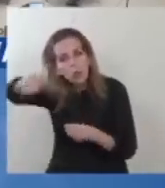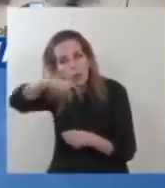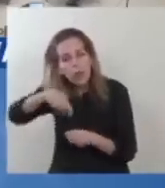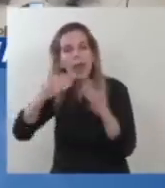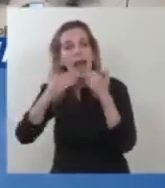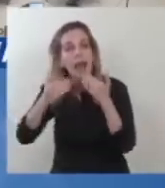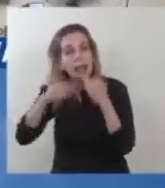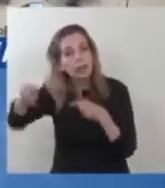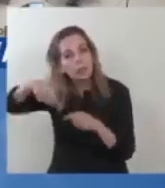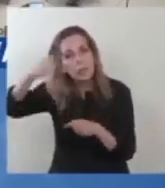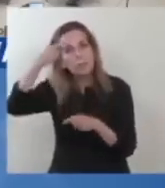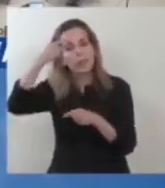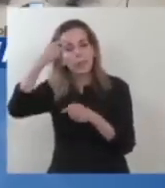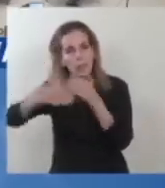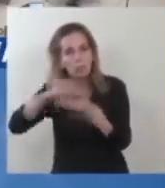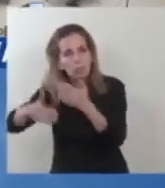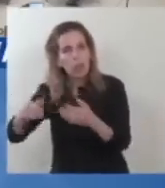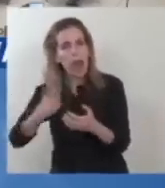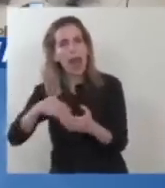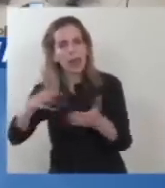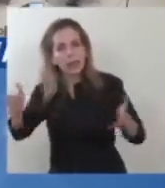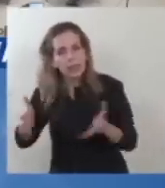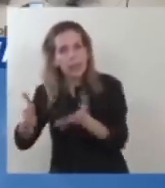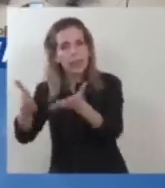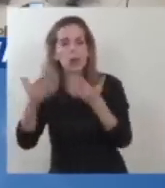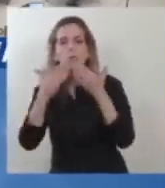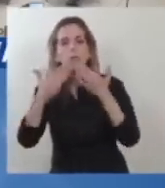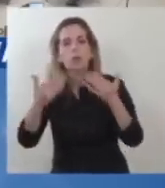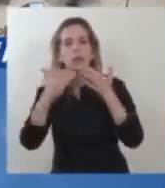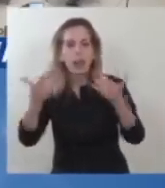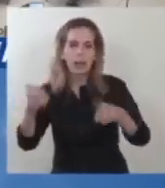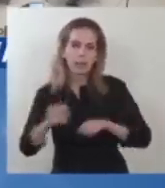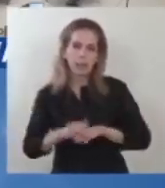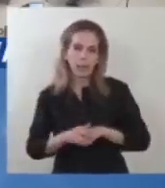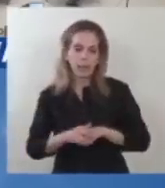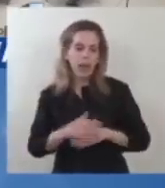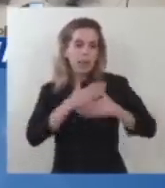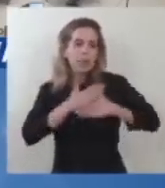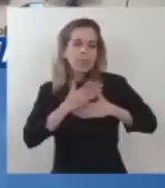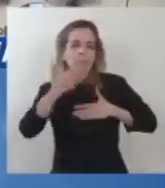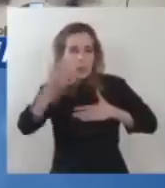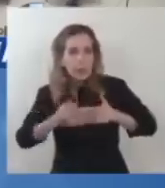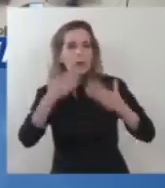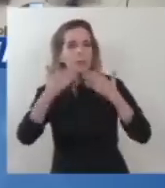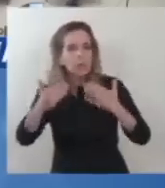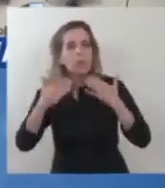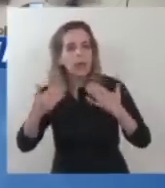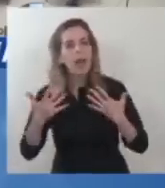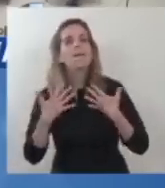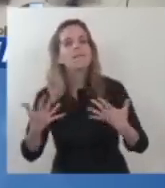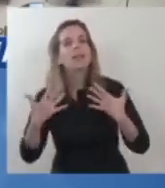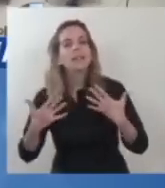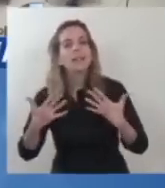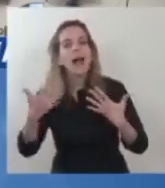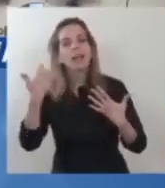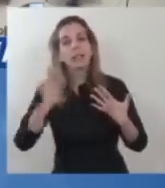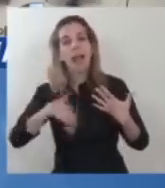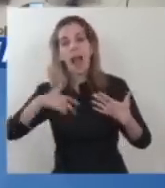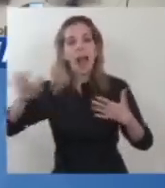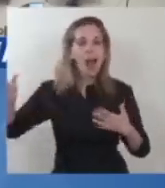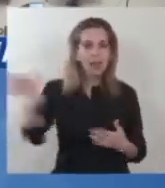pensar en Argentina. Muchas gracias, de corazón. Felicidades argentinos,